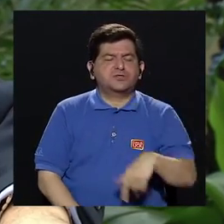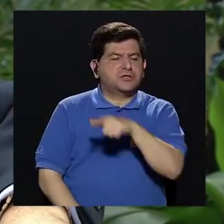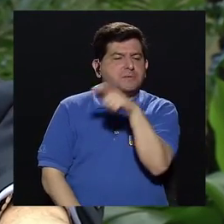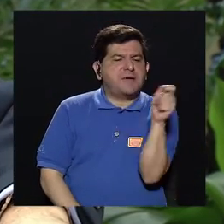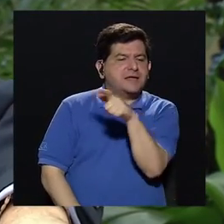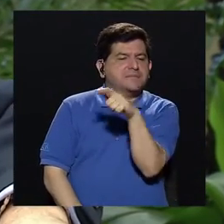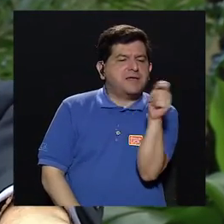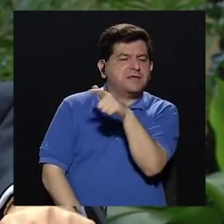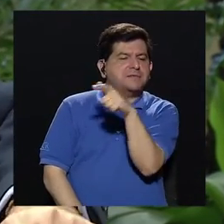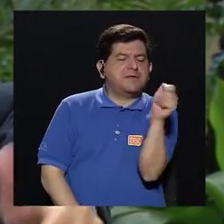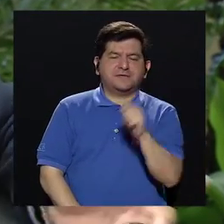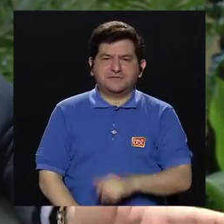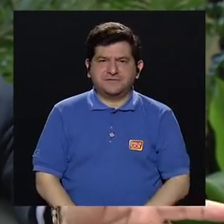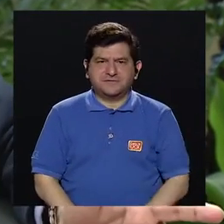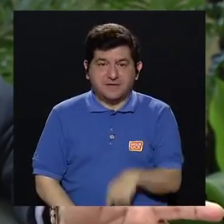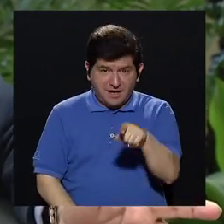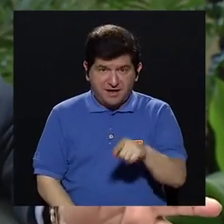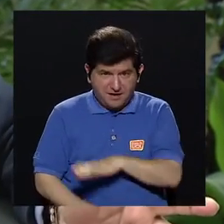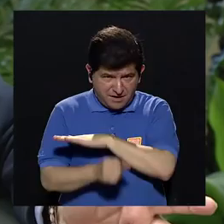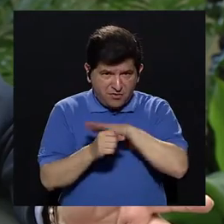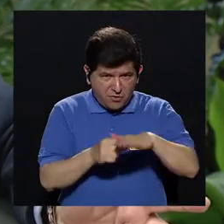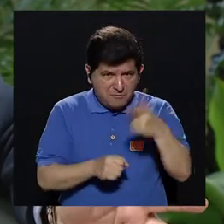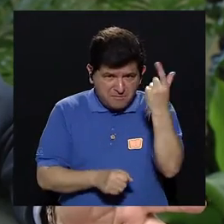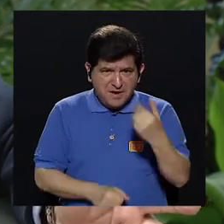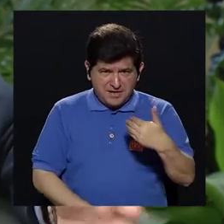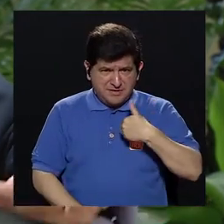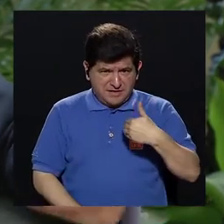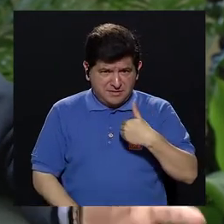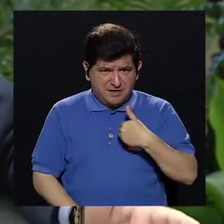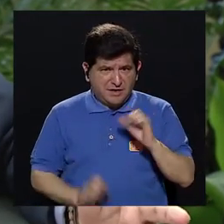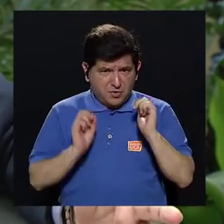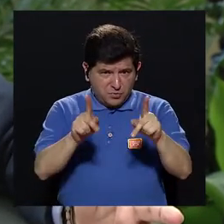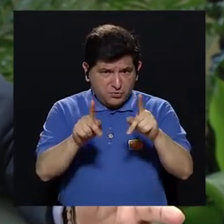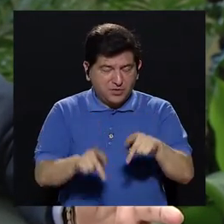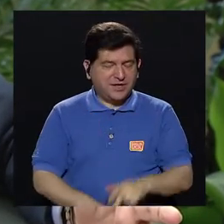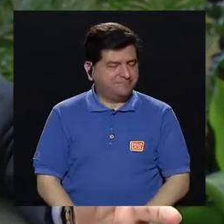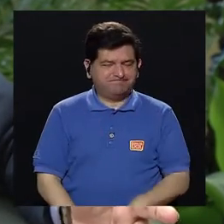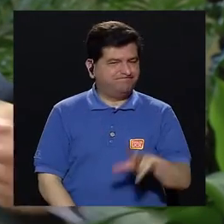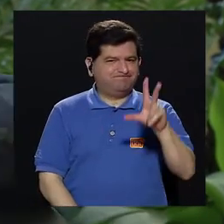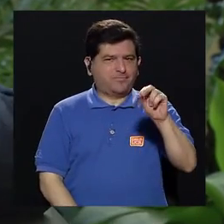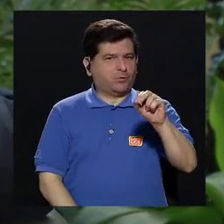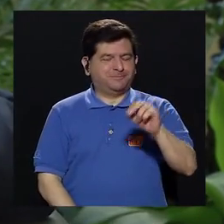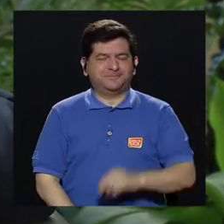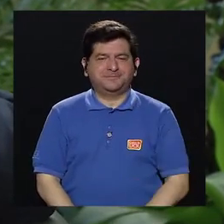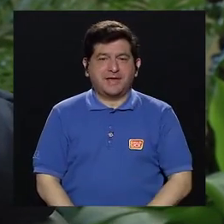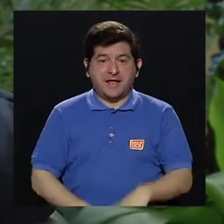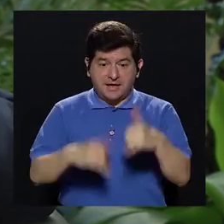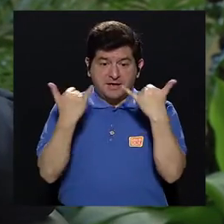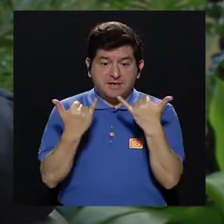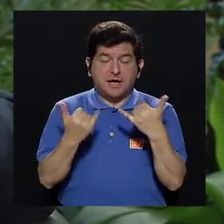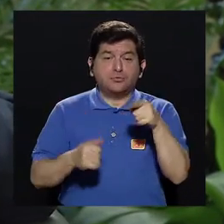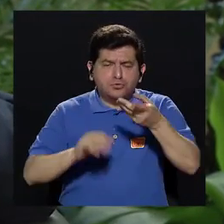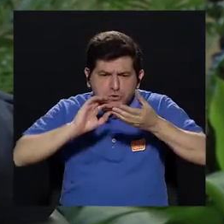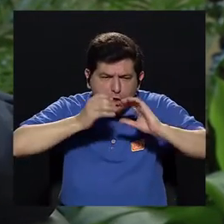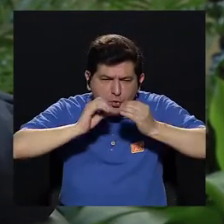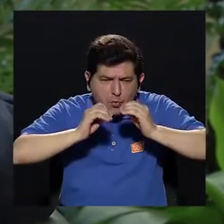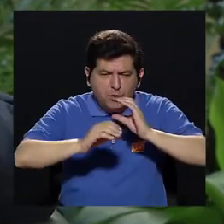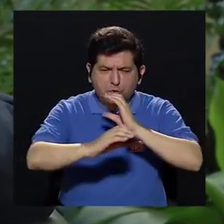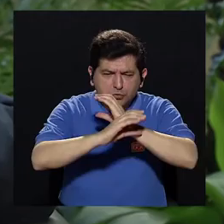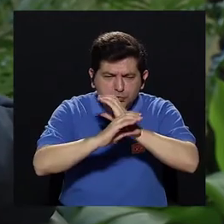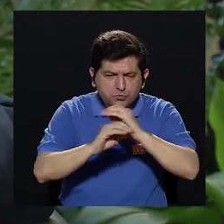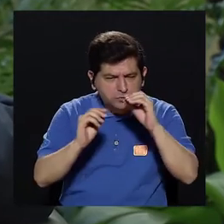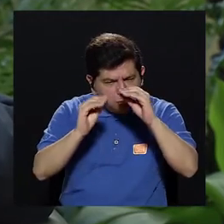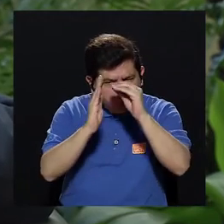todos los meses, tum, tum, tum, de verdad va a alcanzar para una pensión, en realidad no alcanza, ya a la hora usted qué hace, los números con